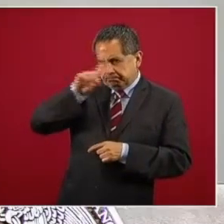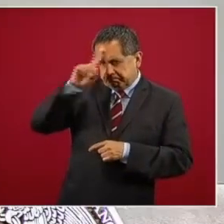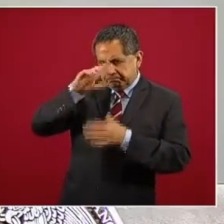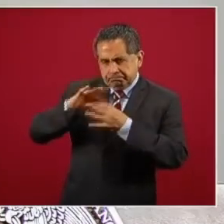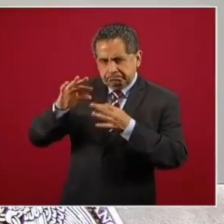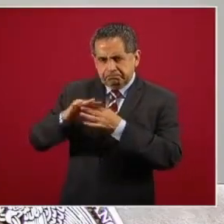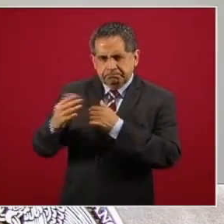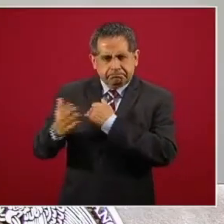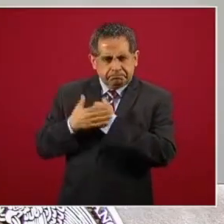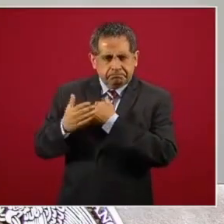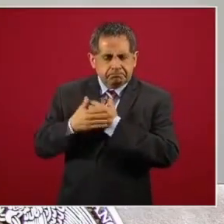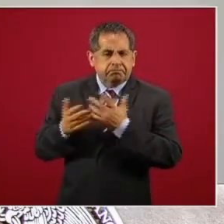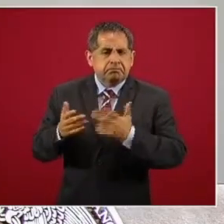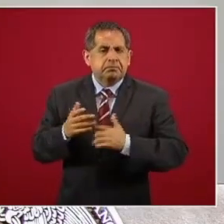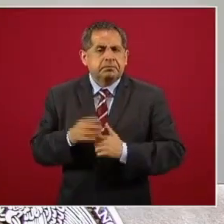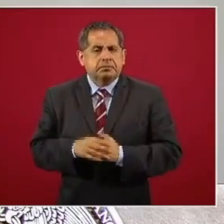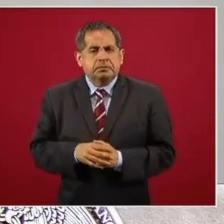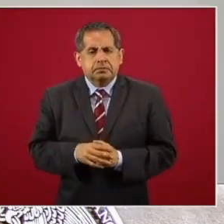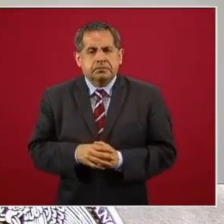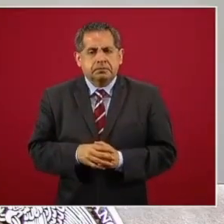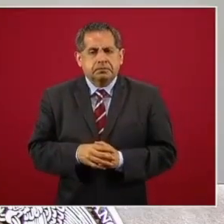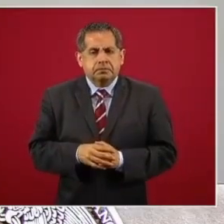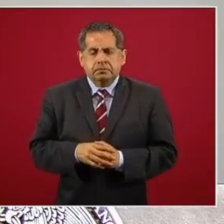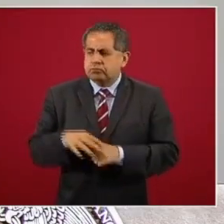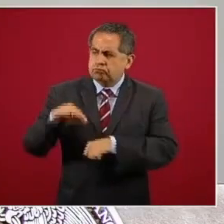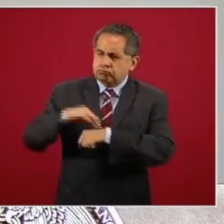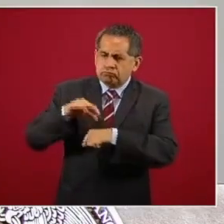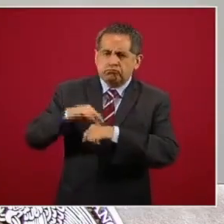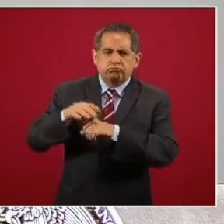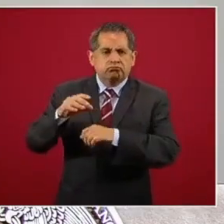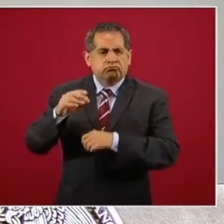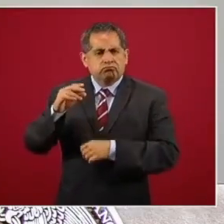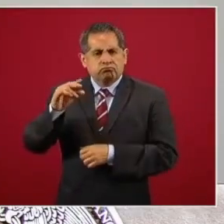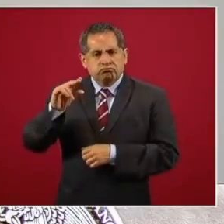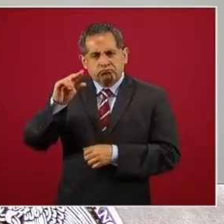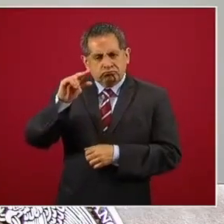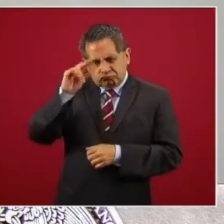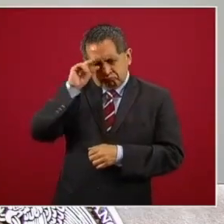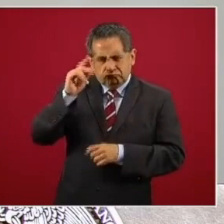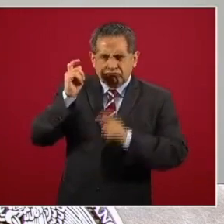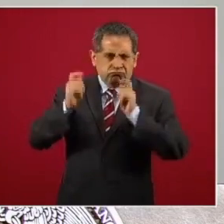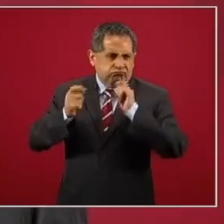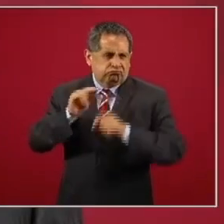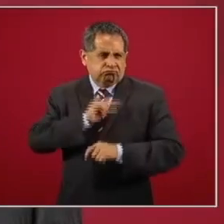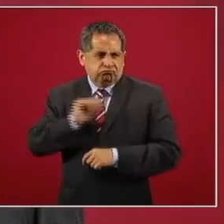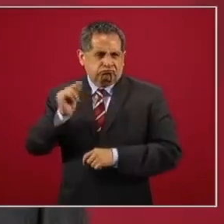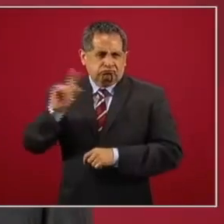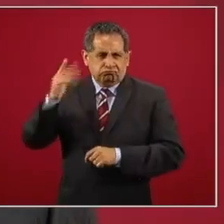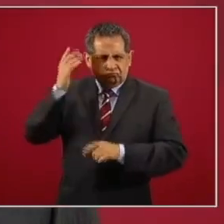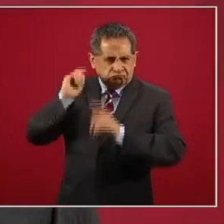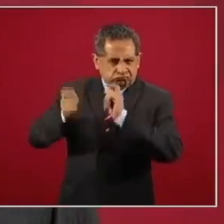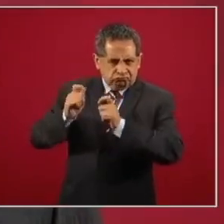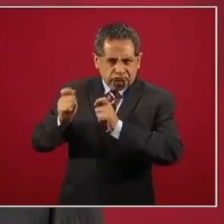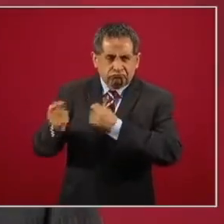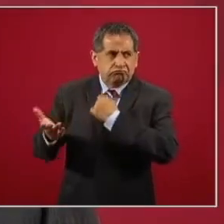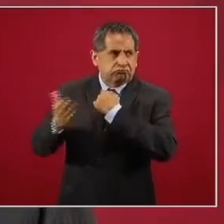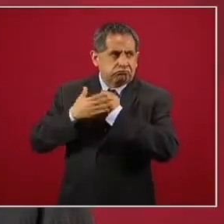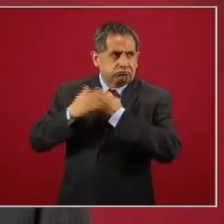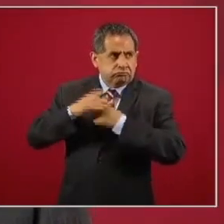de los médicos y de los especialistas, porque